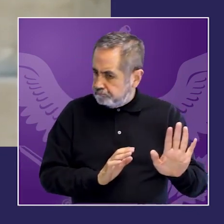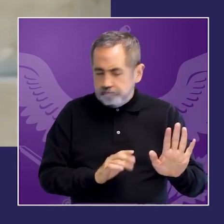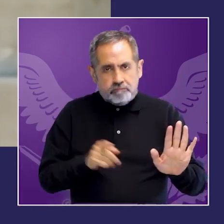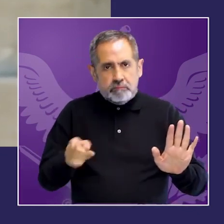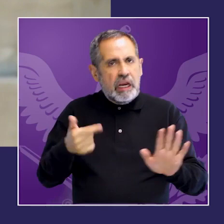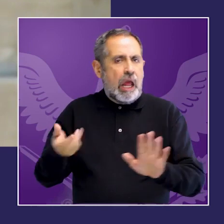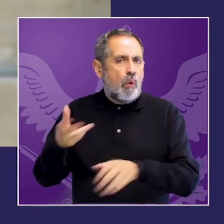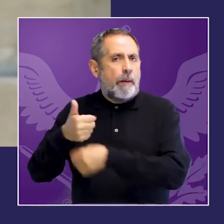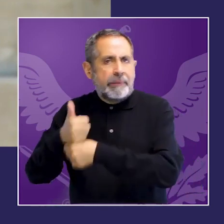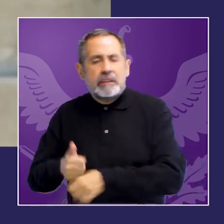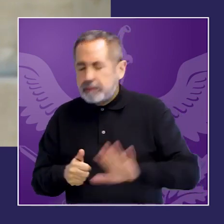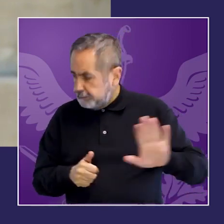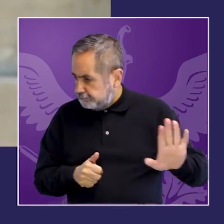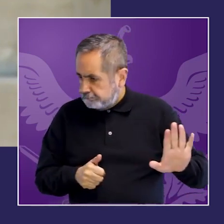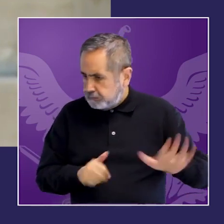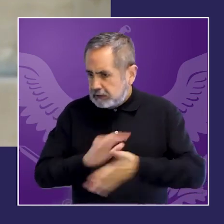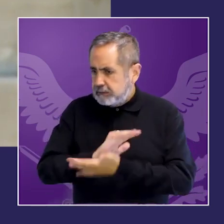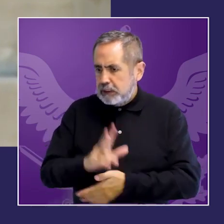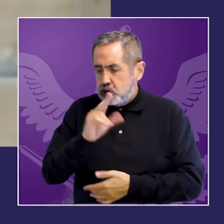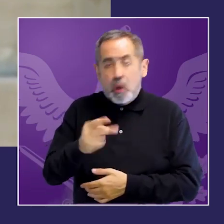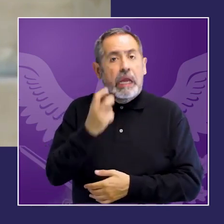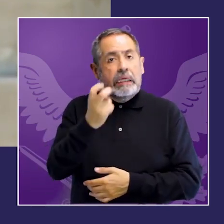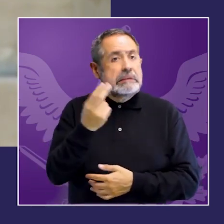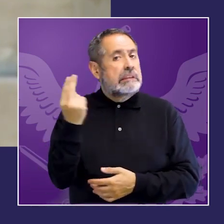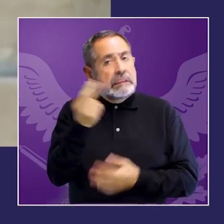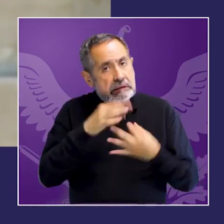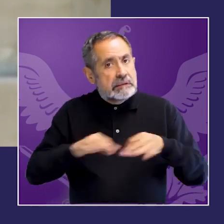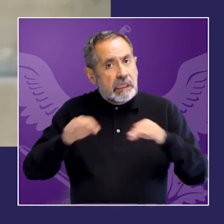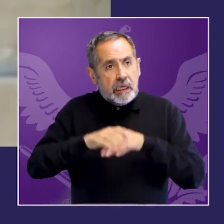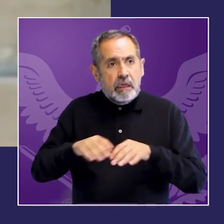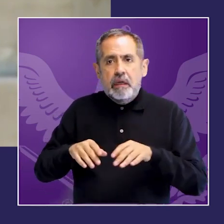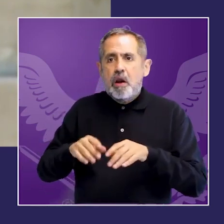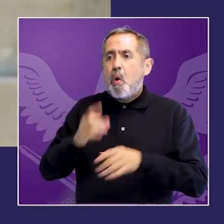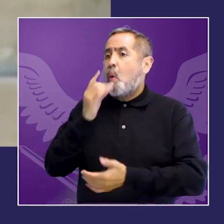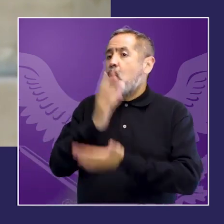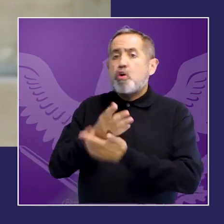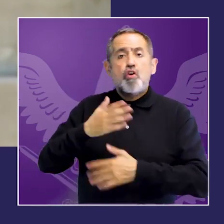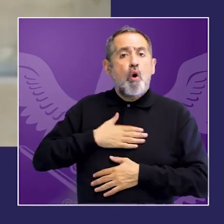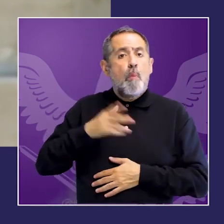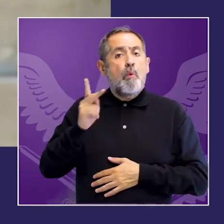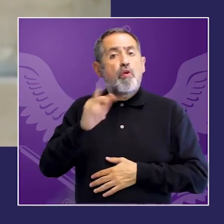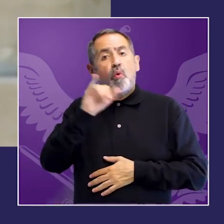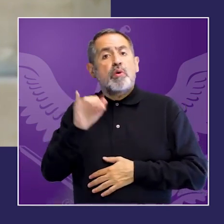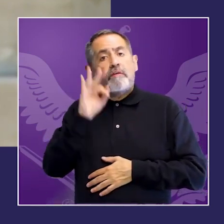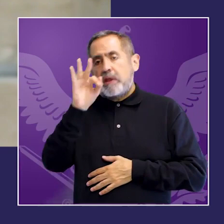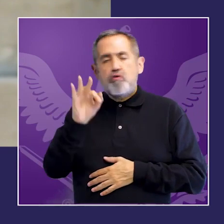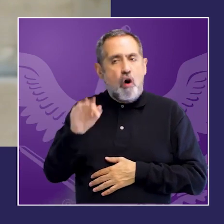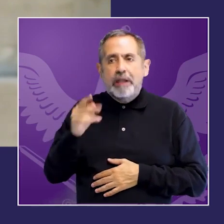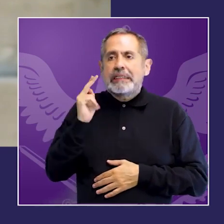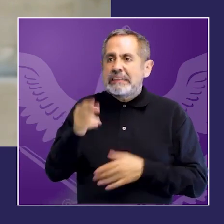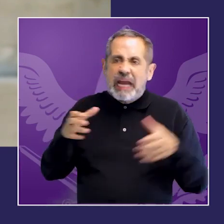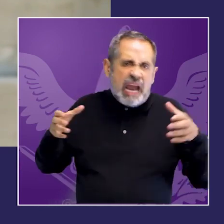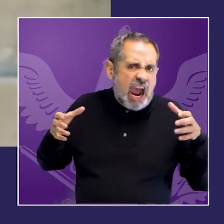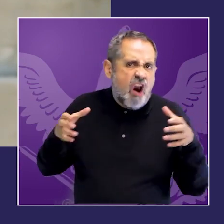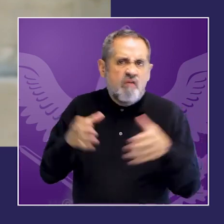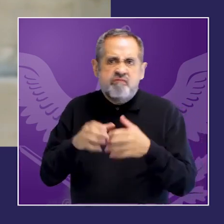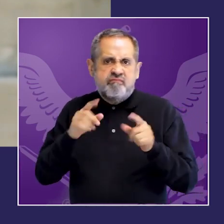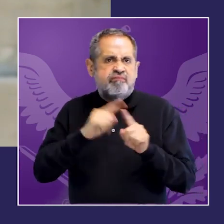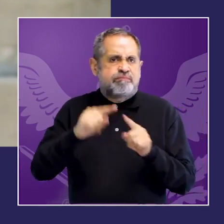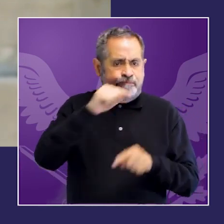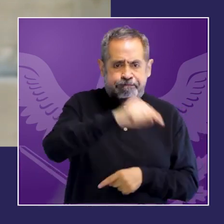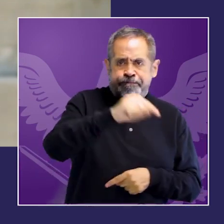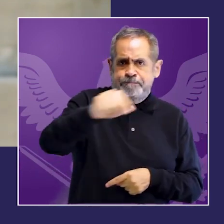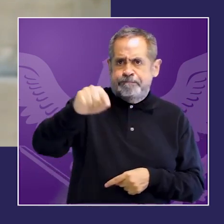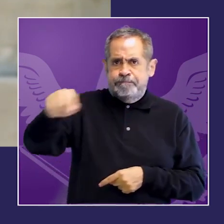requiere el trabajo de articulación con las políticas públicas a cargo de otros poderes del Estado pero el Poder Judicial